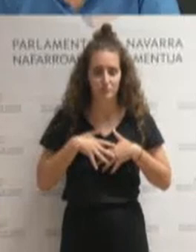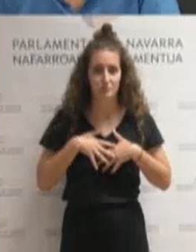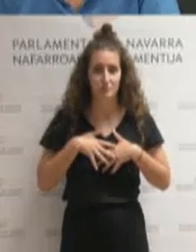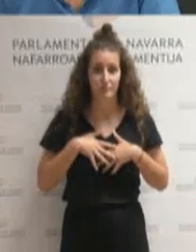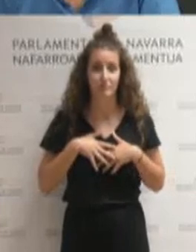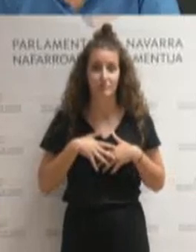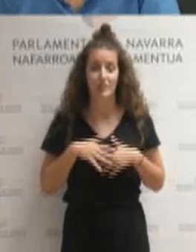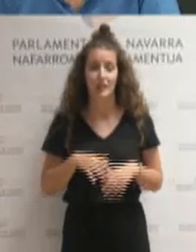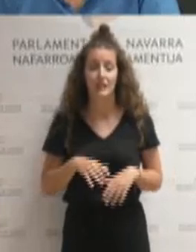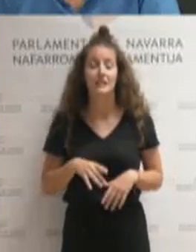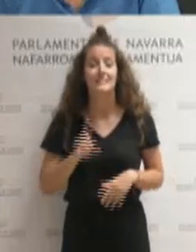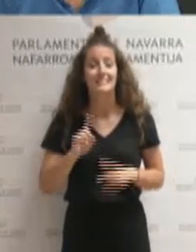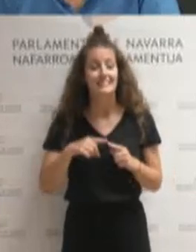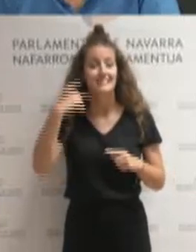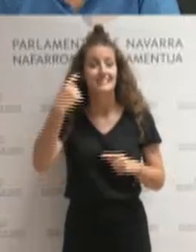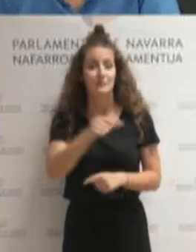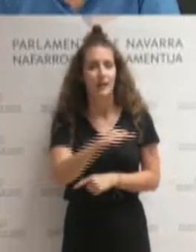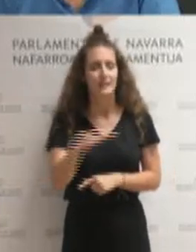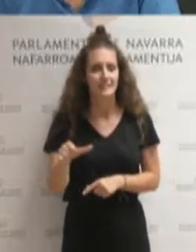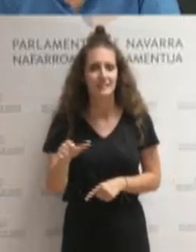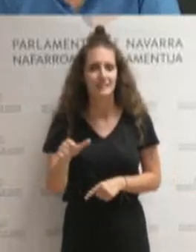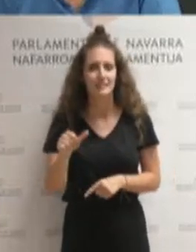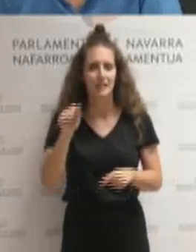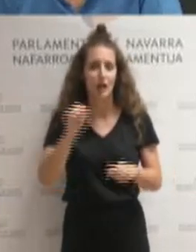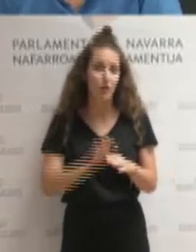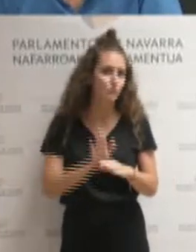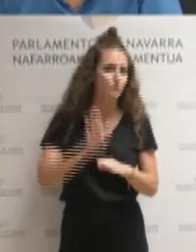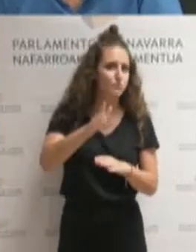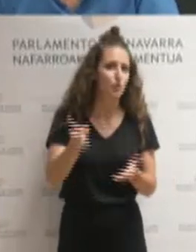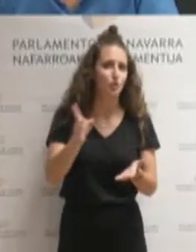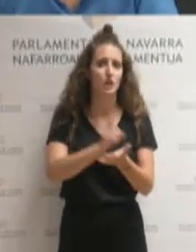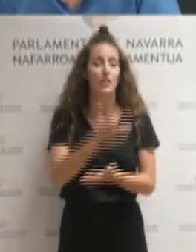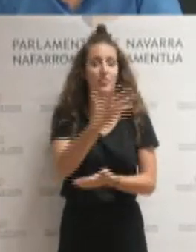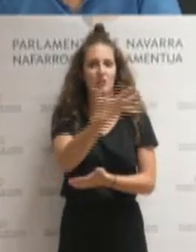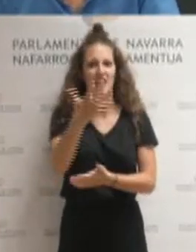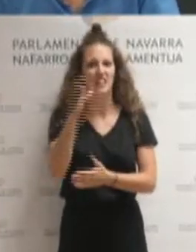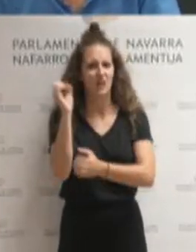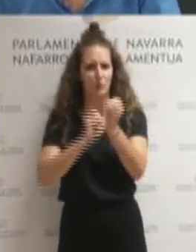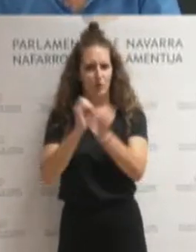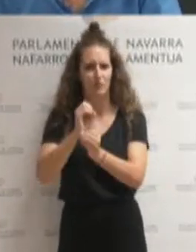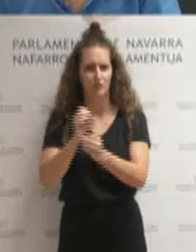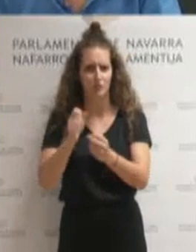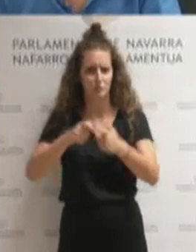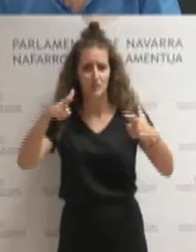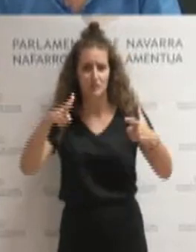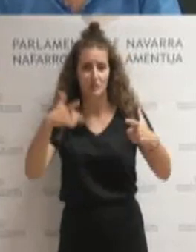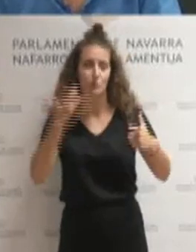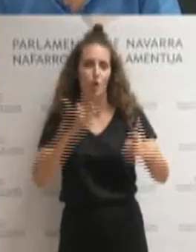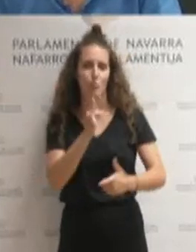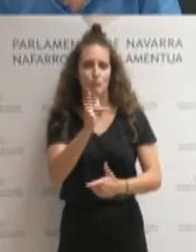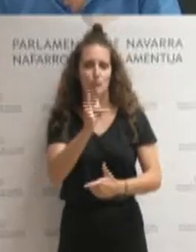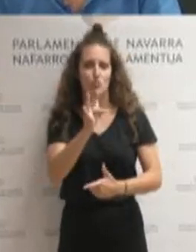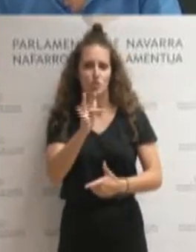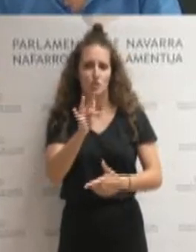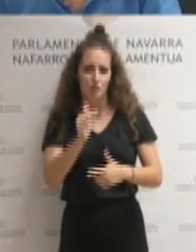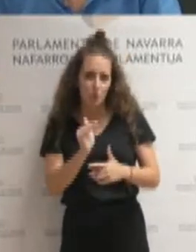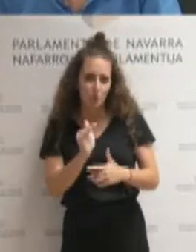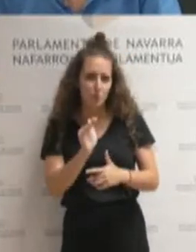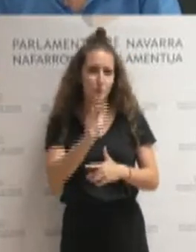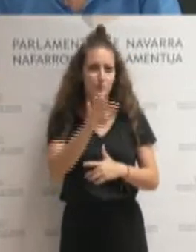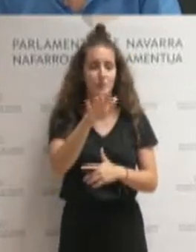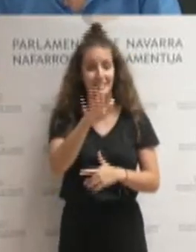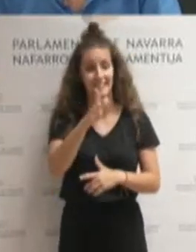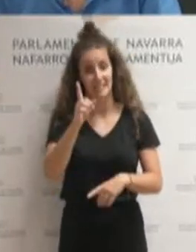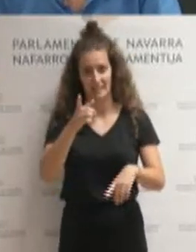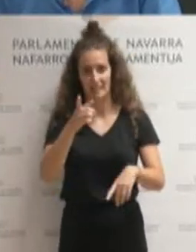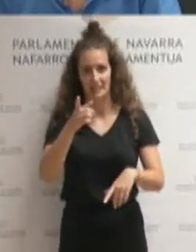la siguiente semana asciende otro 55%. Tenemos una positividad a lo largo de todo el verano, que en muchos casos ha superado